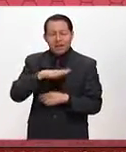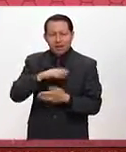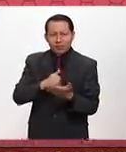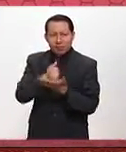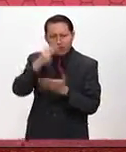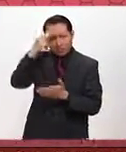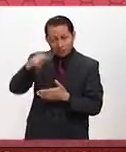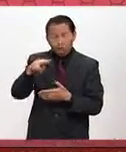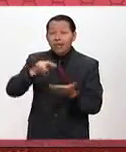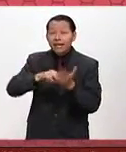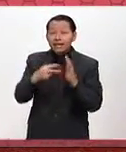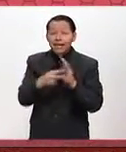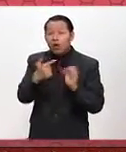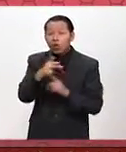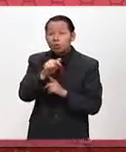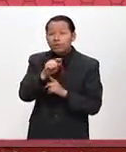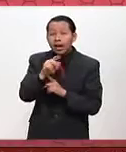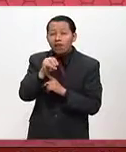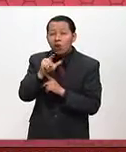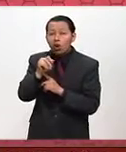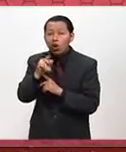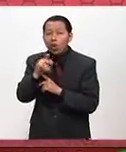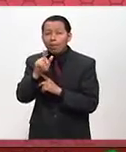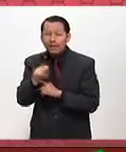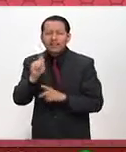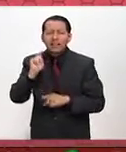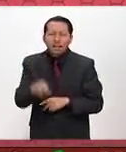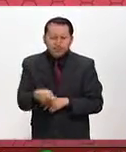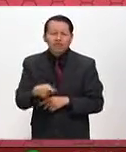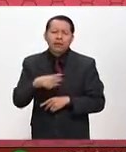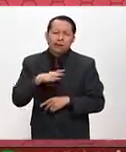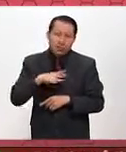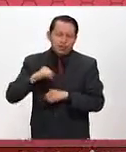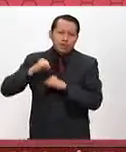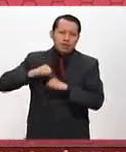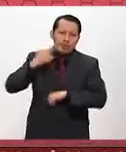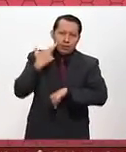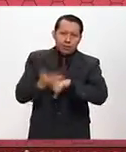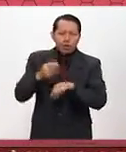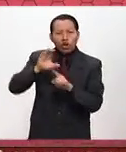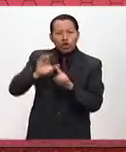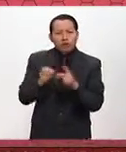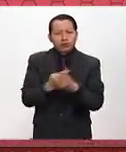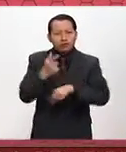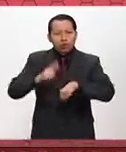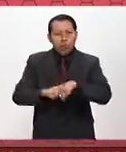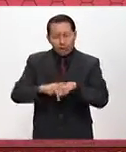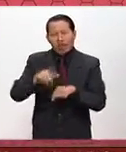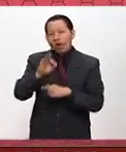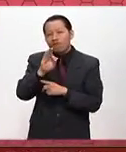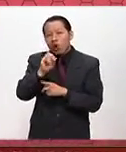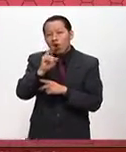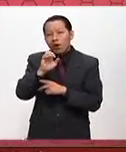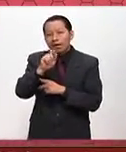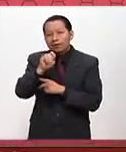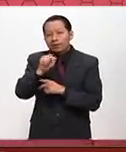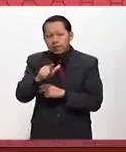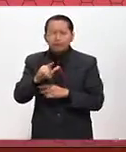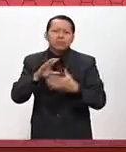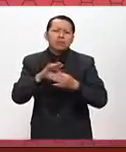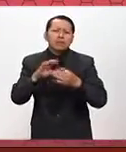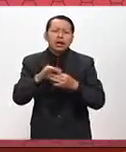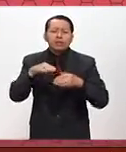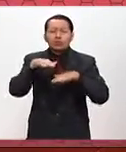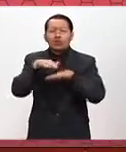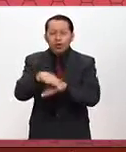el ingeniero Gustavo López Mendoza, el es gerente en la Ciudad de México de la Comisión Nacional Forestal y vamos a platicar sobre la